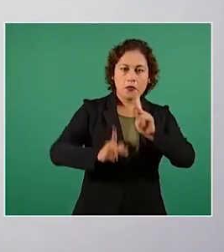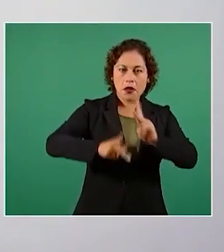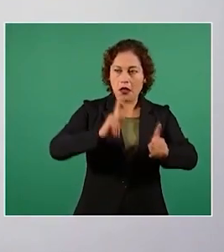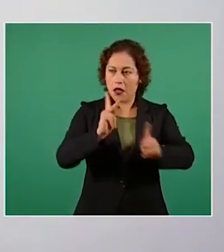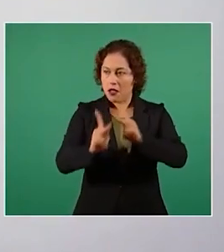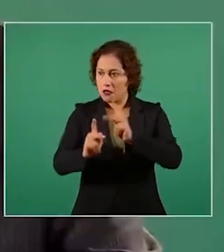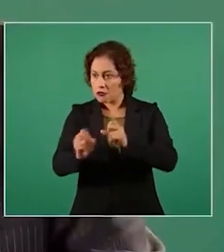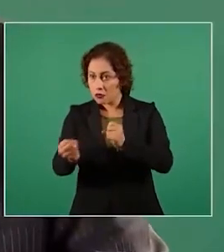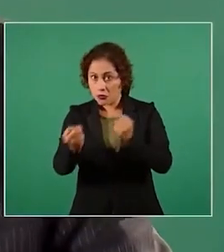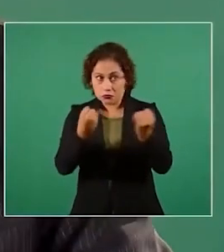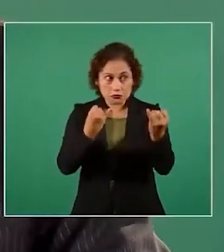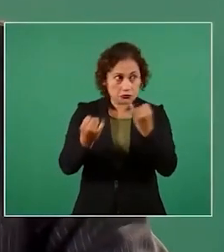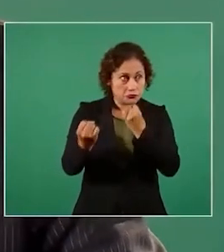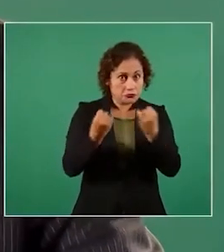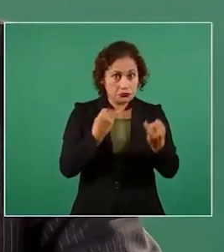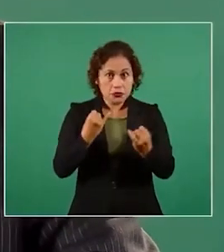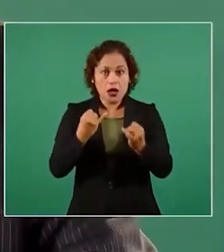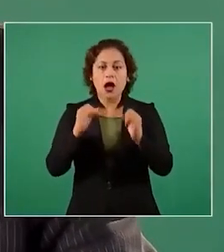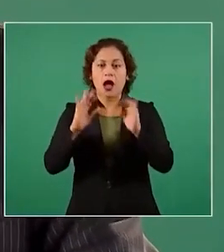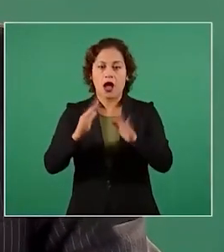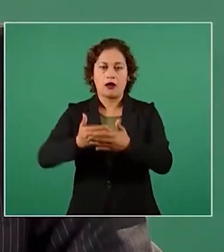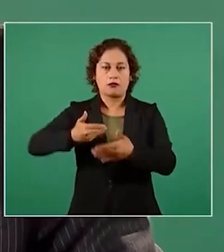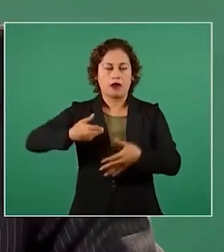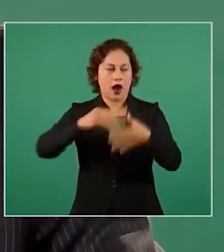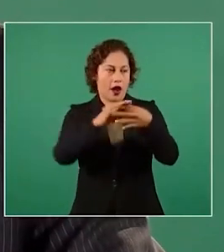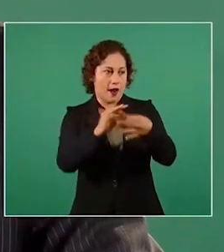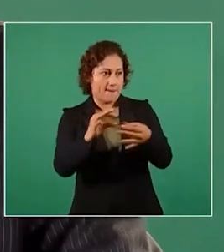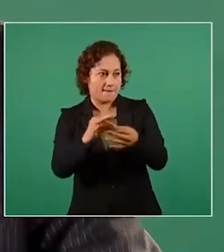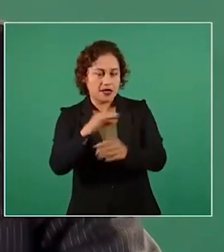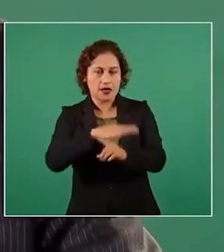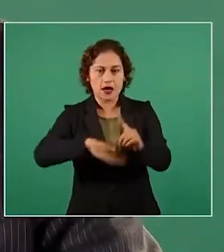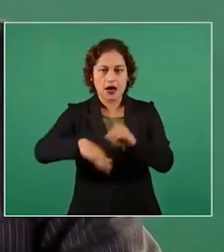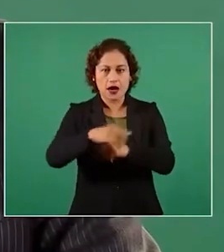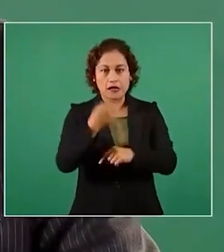esto nos beneficia a todos explicarlo